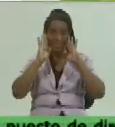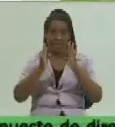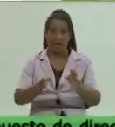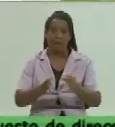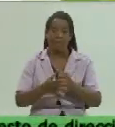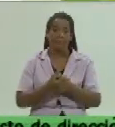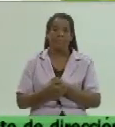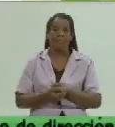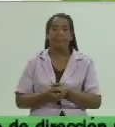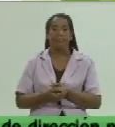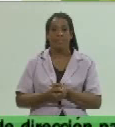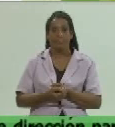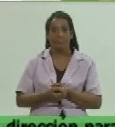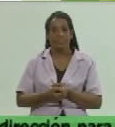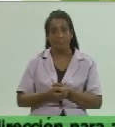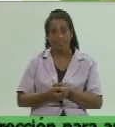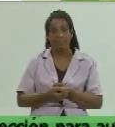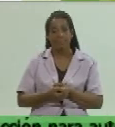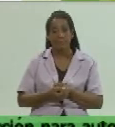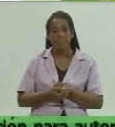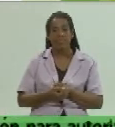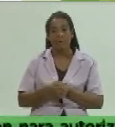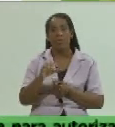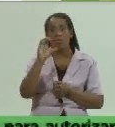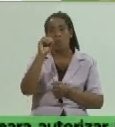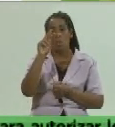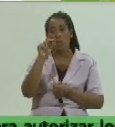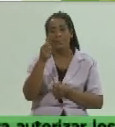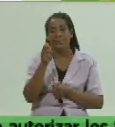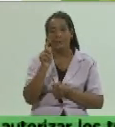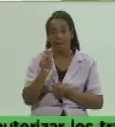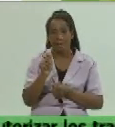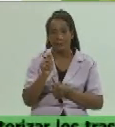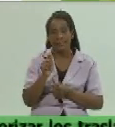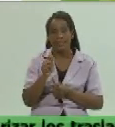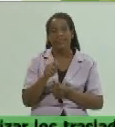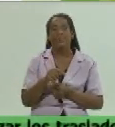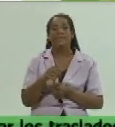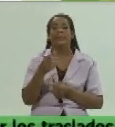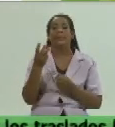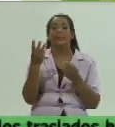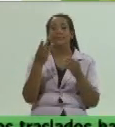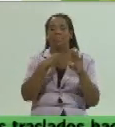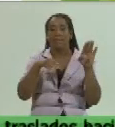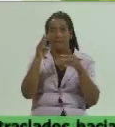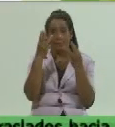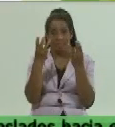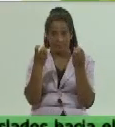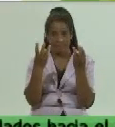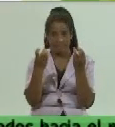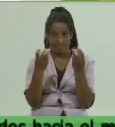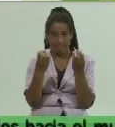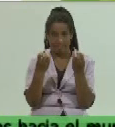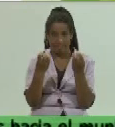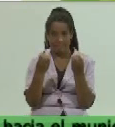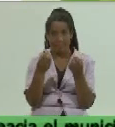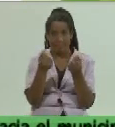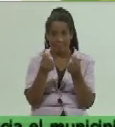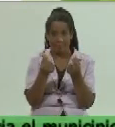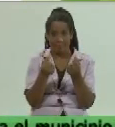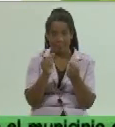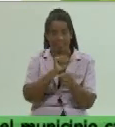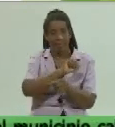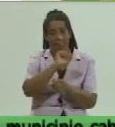es un incentivo por parte de la UNAT es un incentivo por parte del ministerio de finanzas y precios para lograr mayor